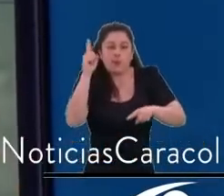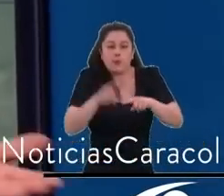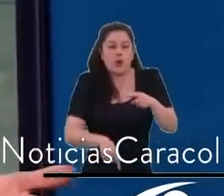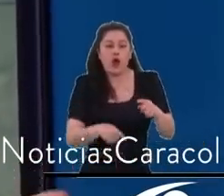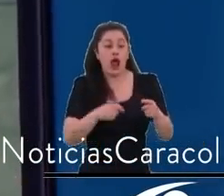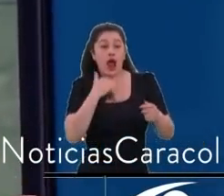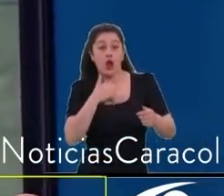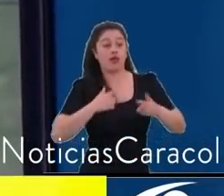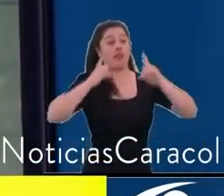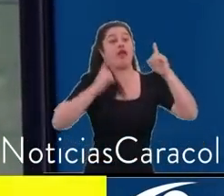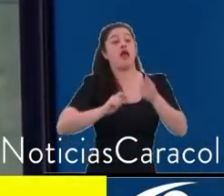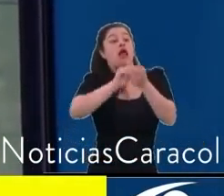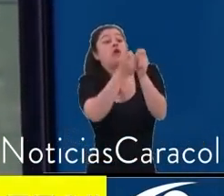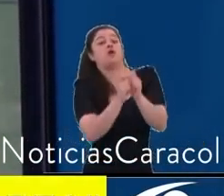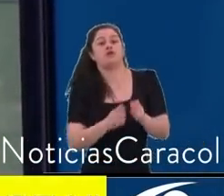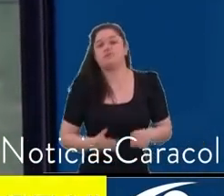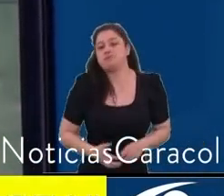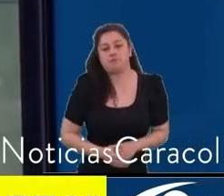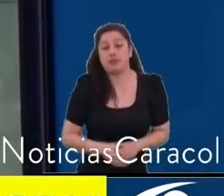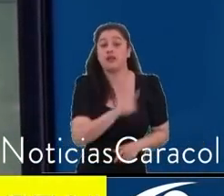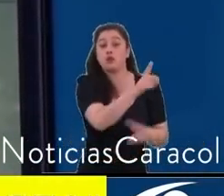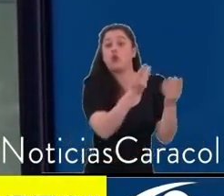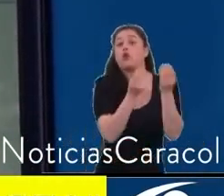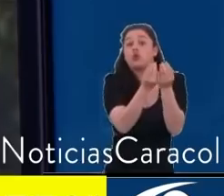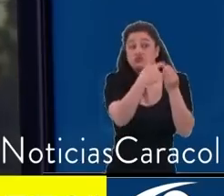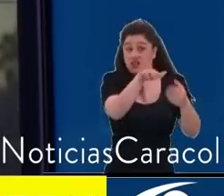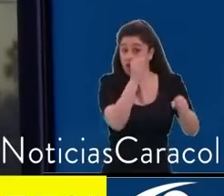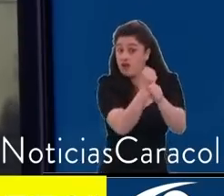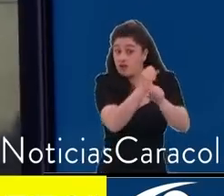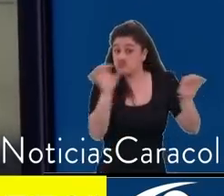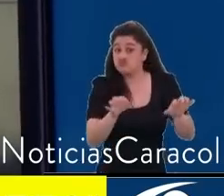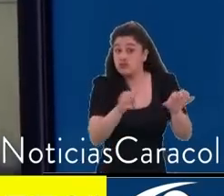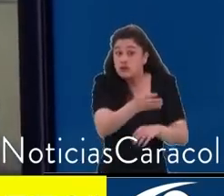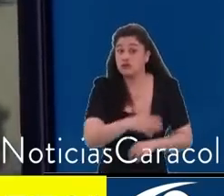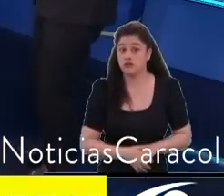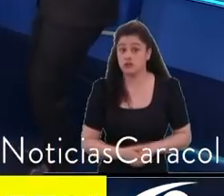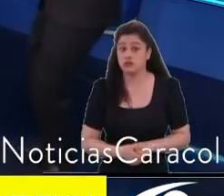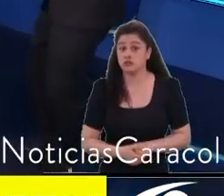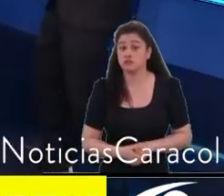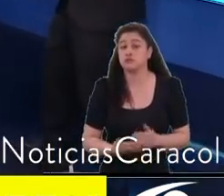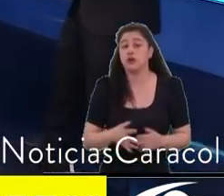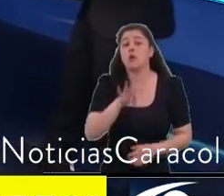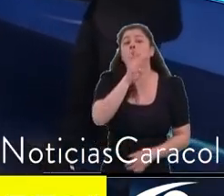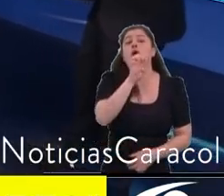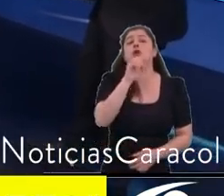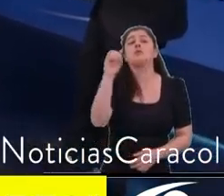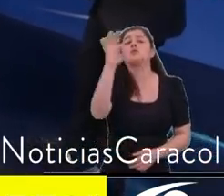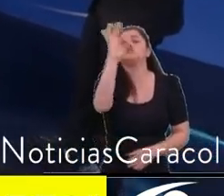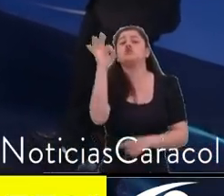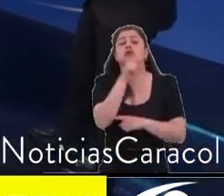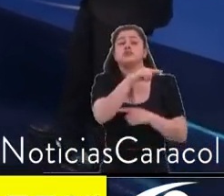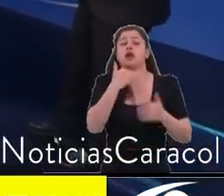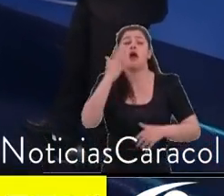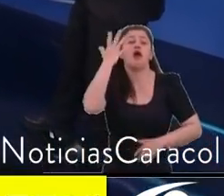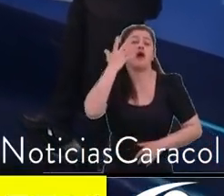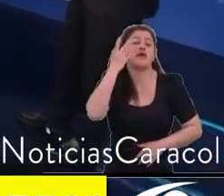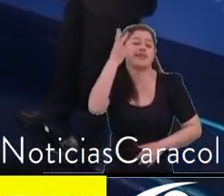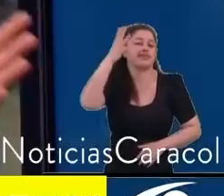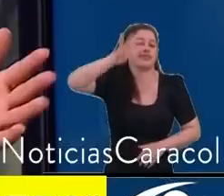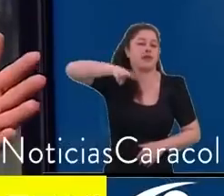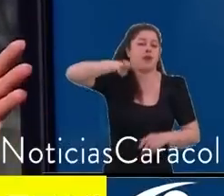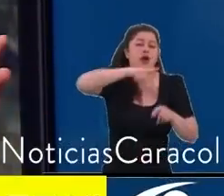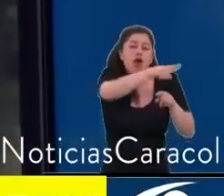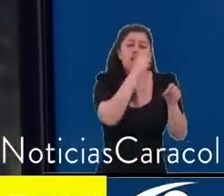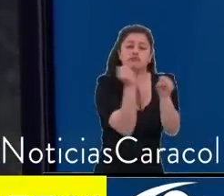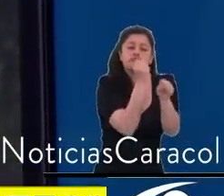consejo no hizo su trabajo. Durante 90 días ellos tenían la oportunidad de tomar la decisión. ¿Y cuándo le van a hacer las modificaciones? concejales no lo hicieron. Como